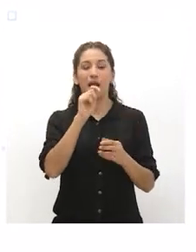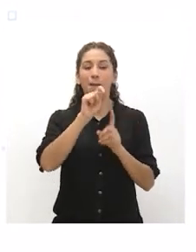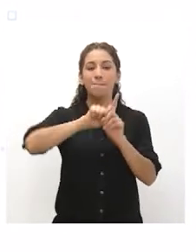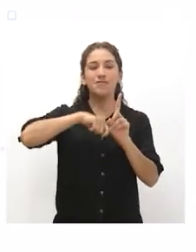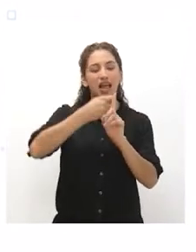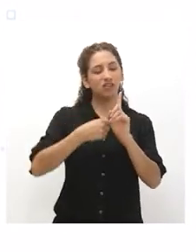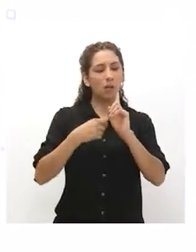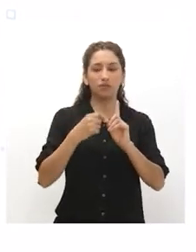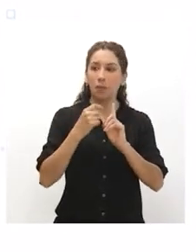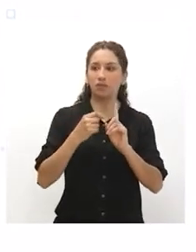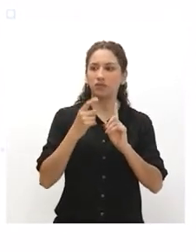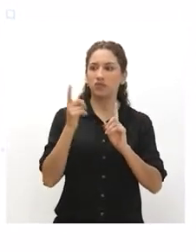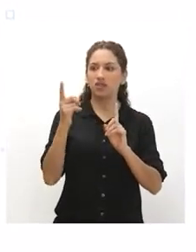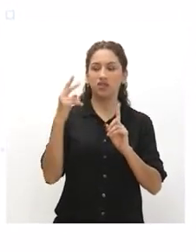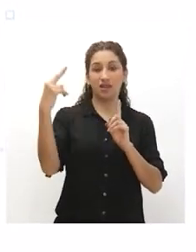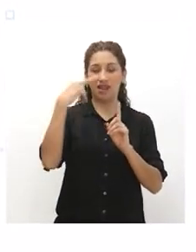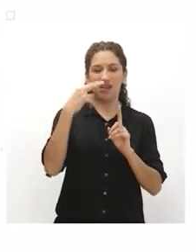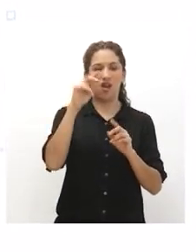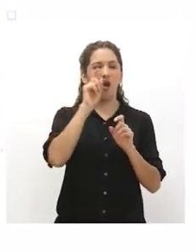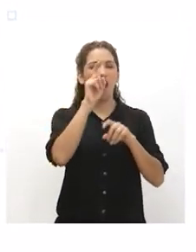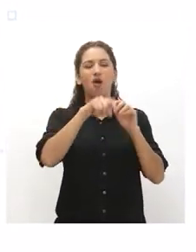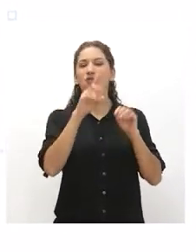un plátano. Él también se reía.